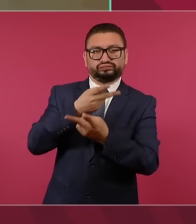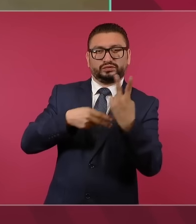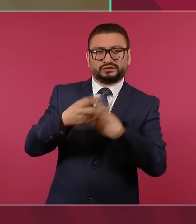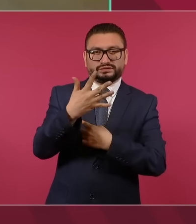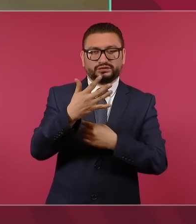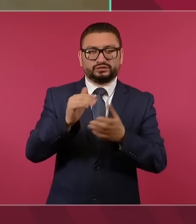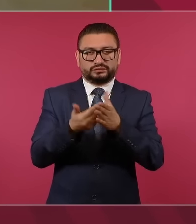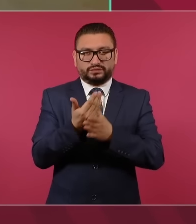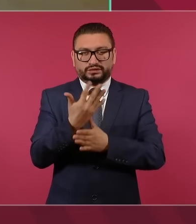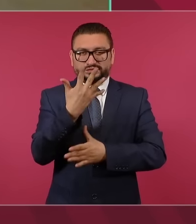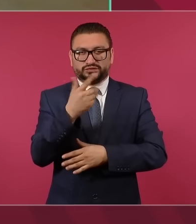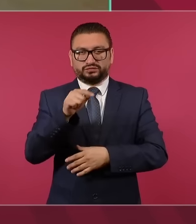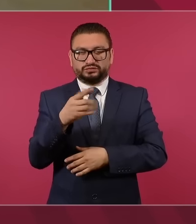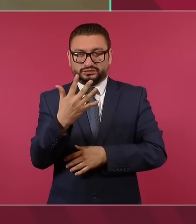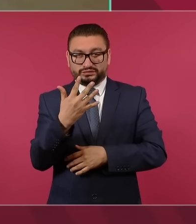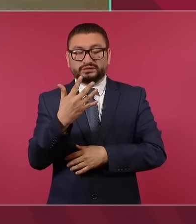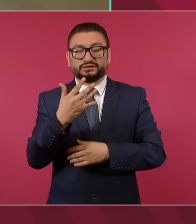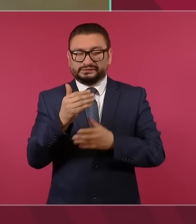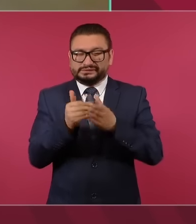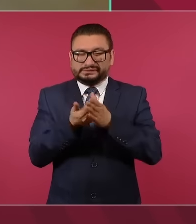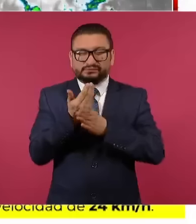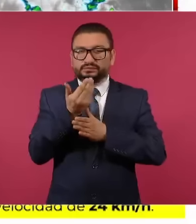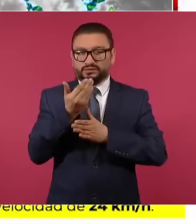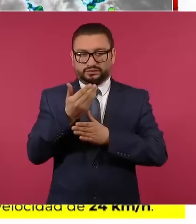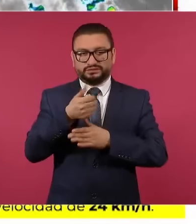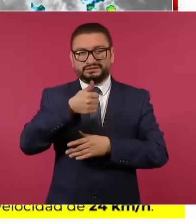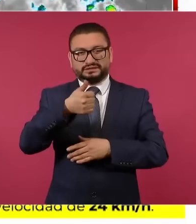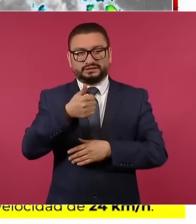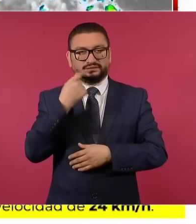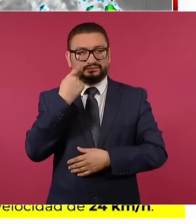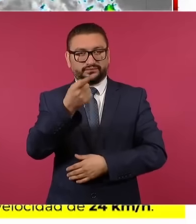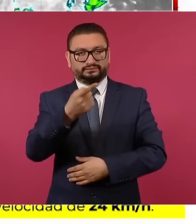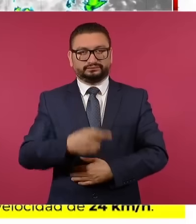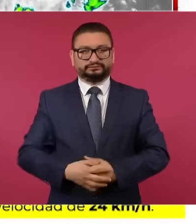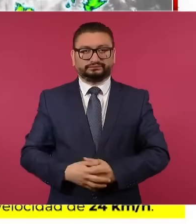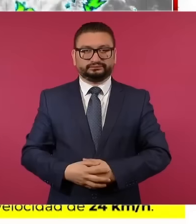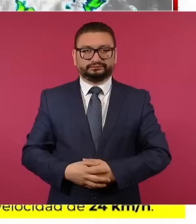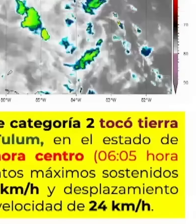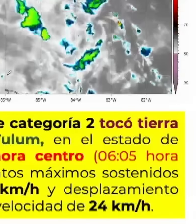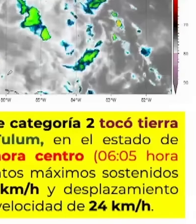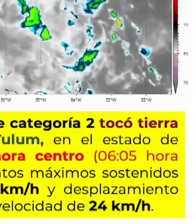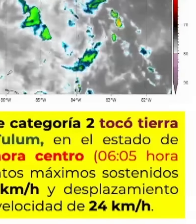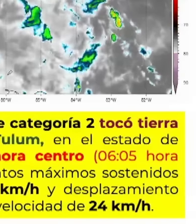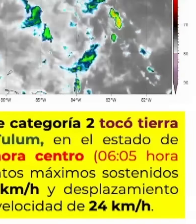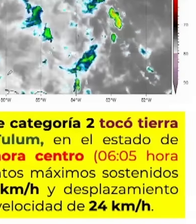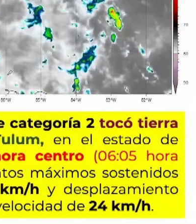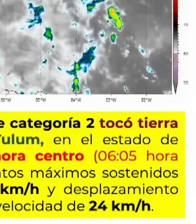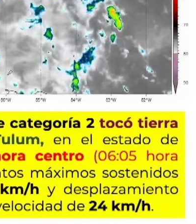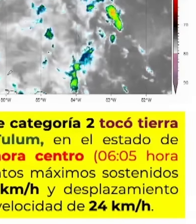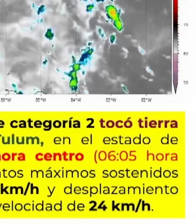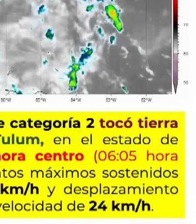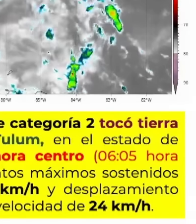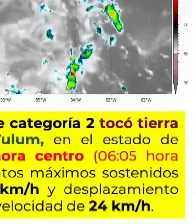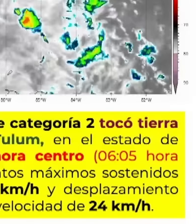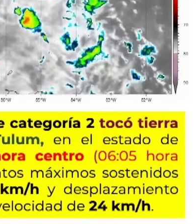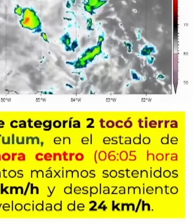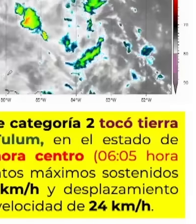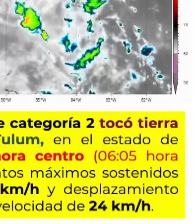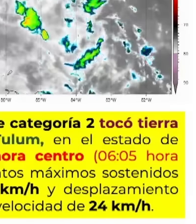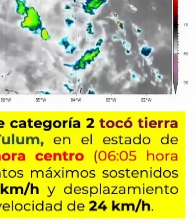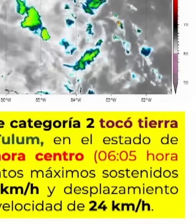minutos hora centro, 6 de la mañana de Quintana Roo del día de hoy, con vientos